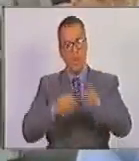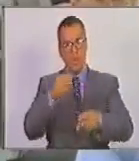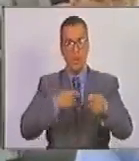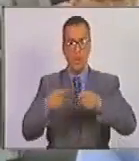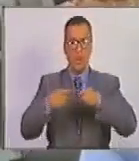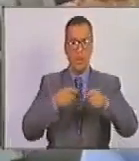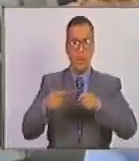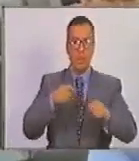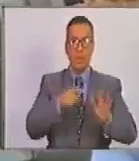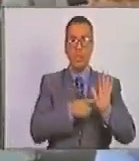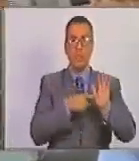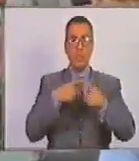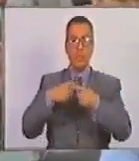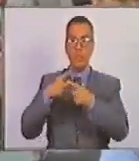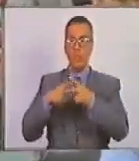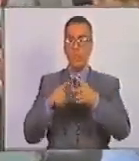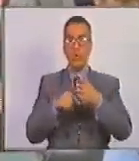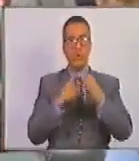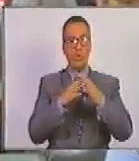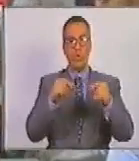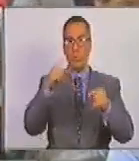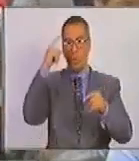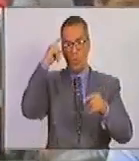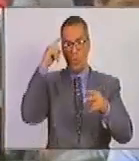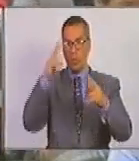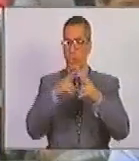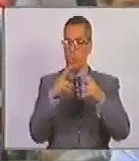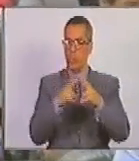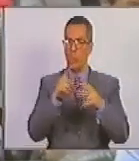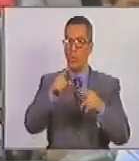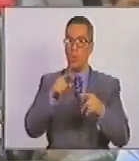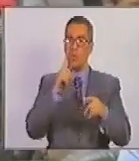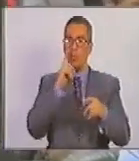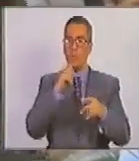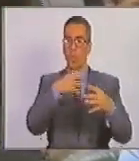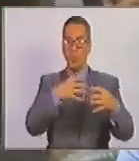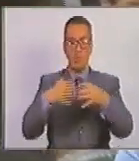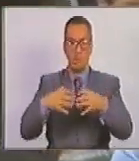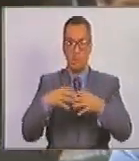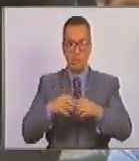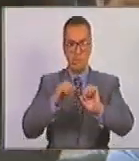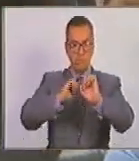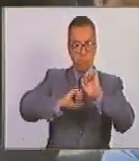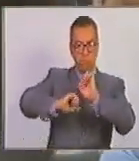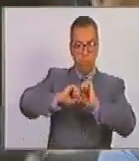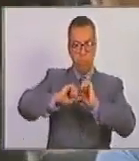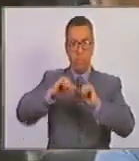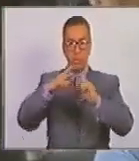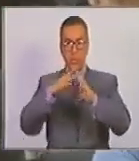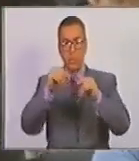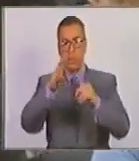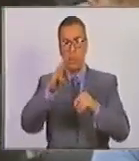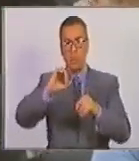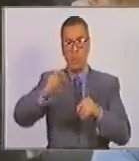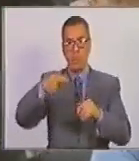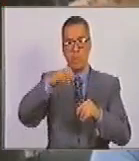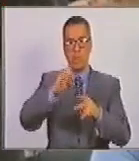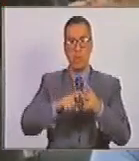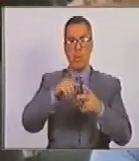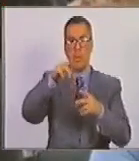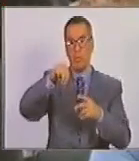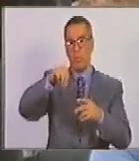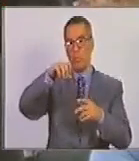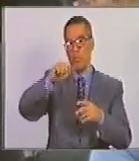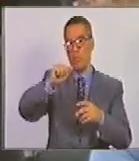activista, filántropo, y por el que todos conocemos por sus luchas en contra de la apartheid. Mandela,